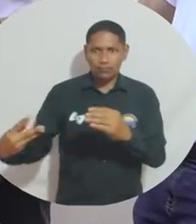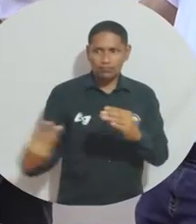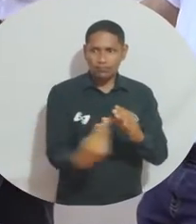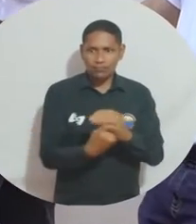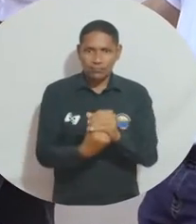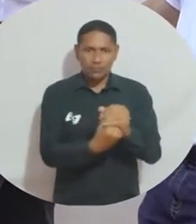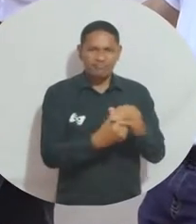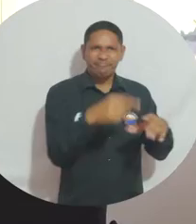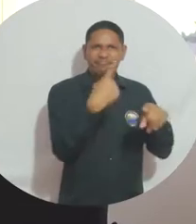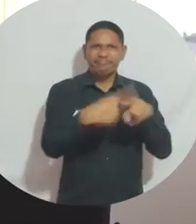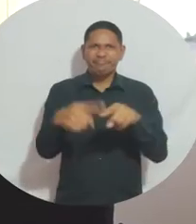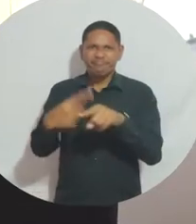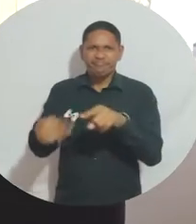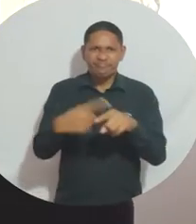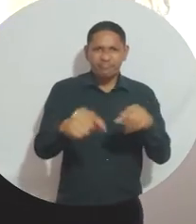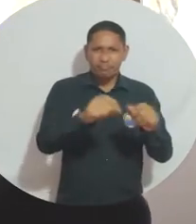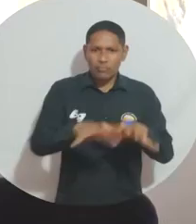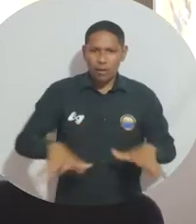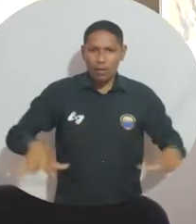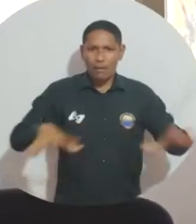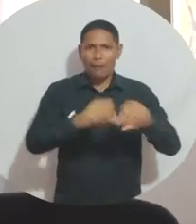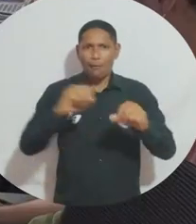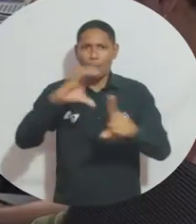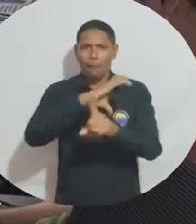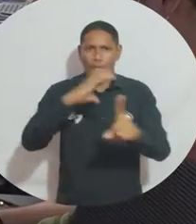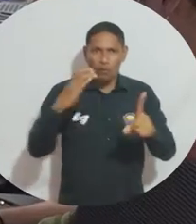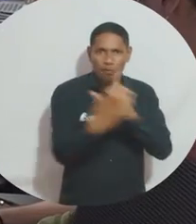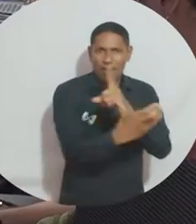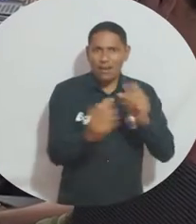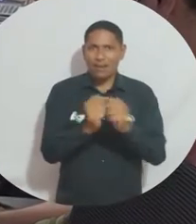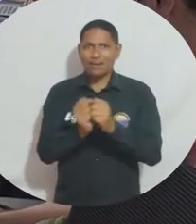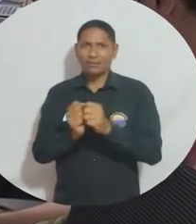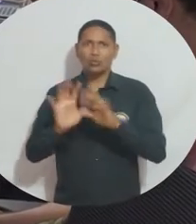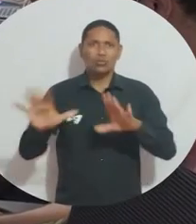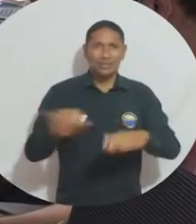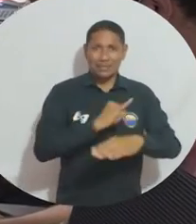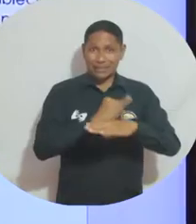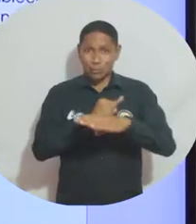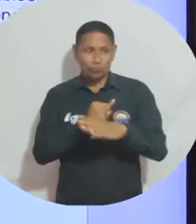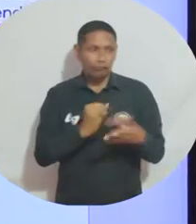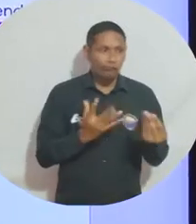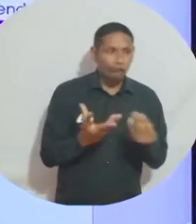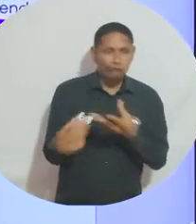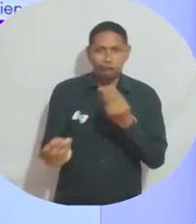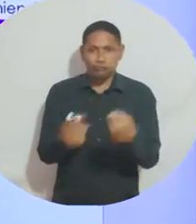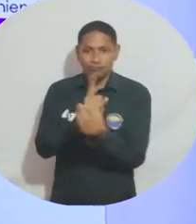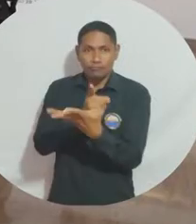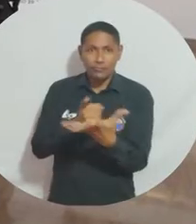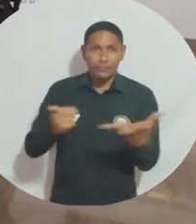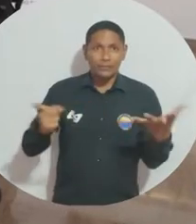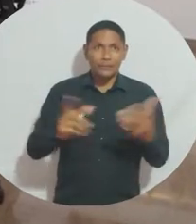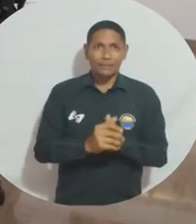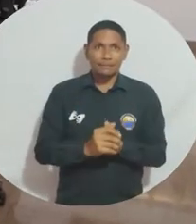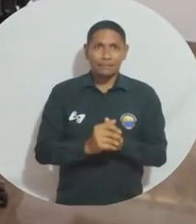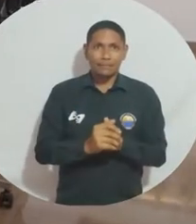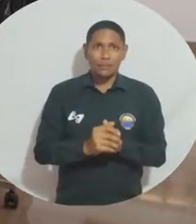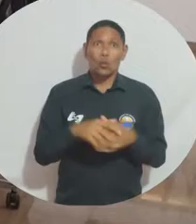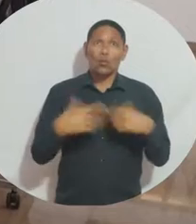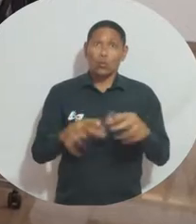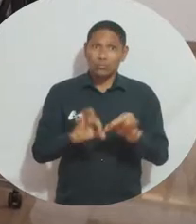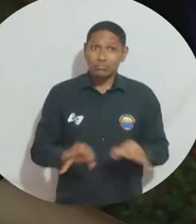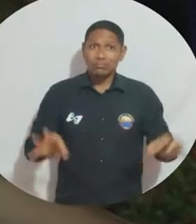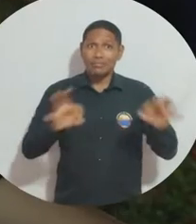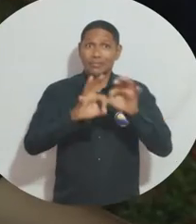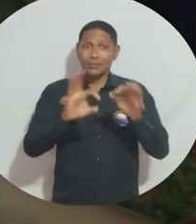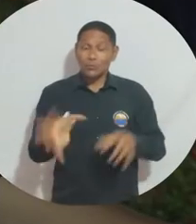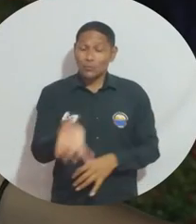inclusión en todos los escenarios educativos, culturales, de liderazgo y política institucional de los grupos poblacionales diversos. La verdad